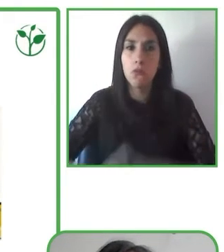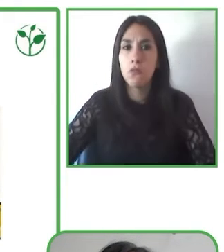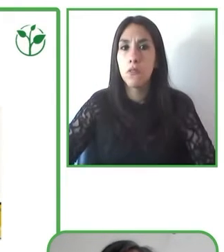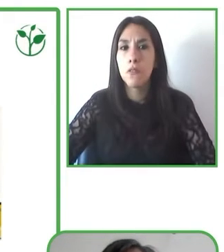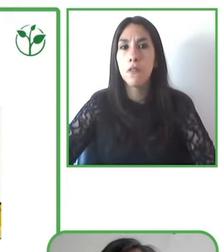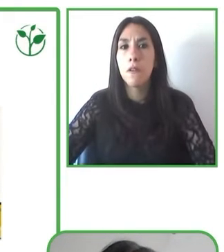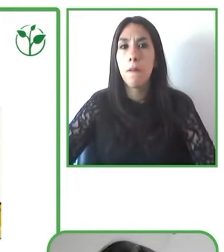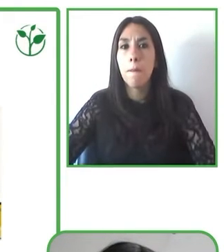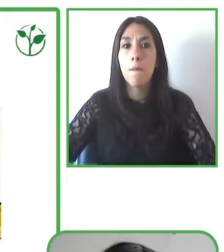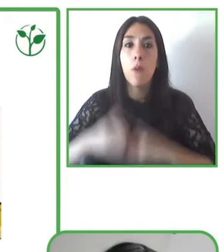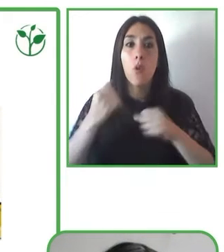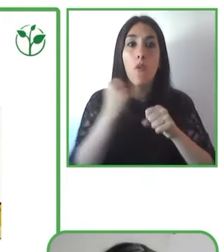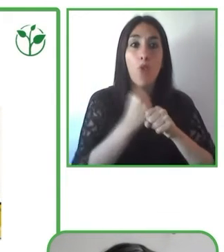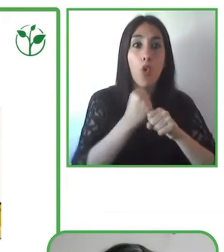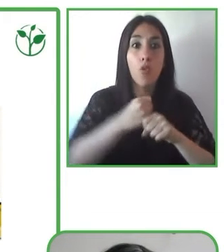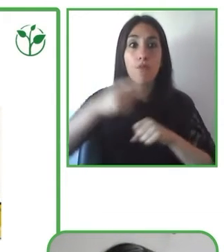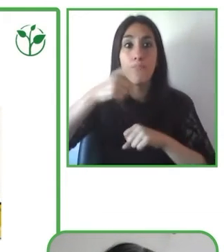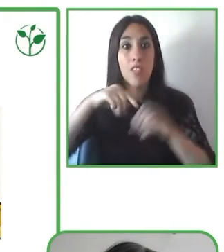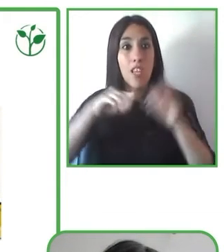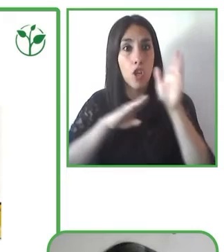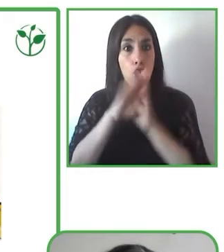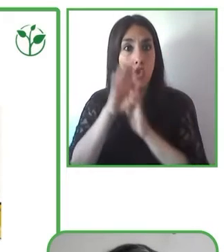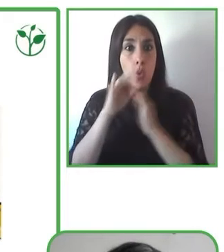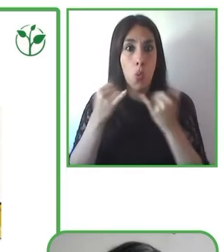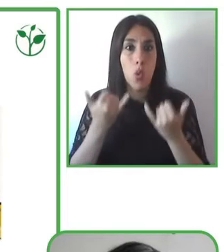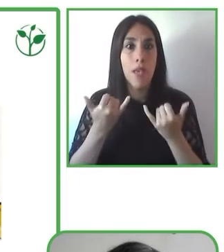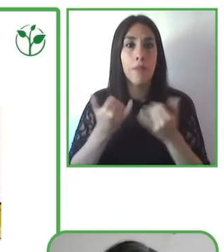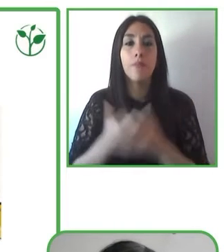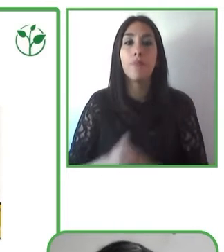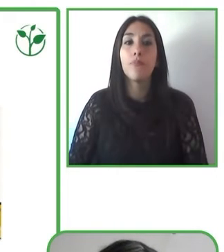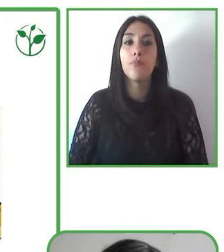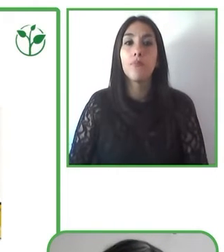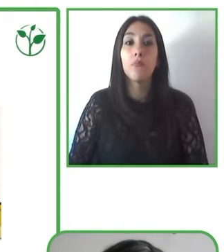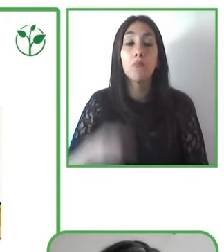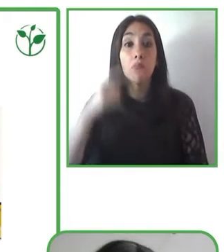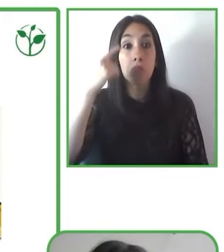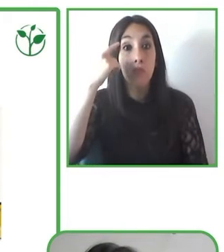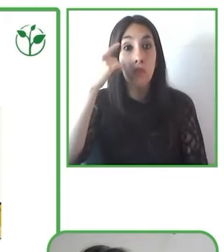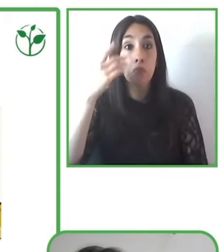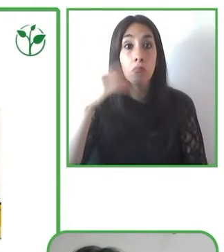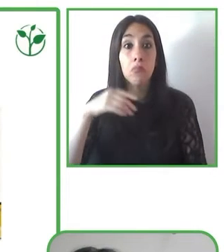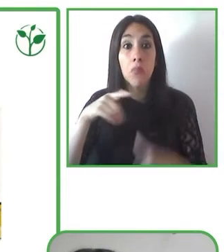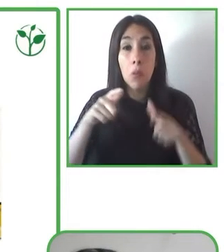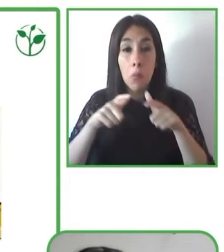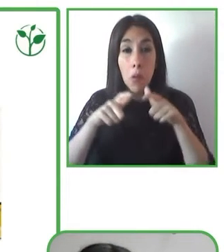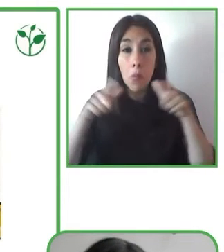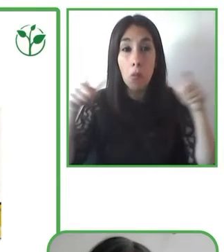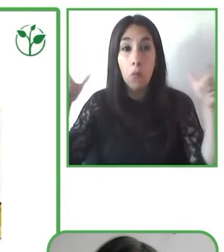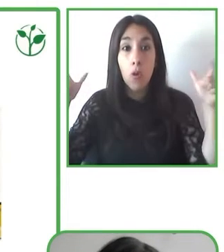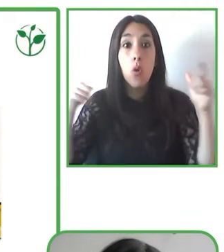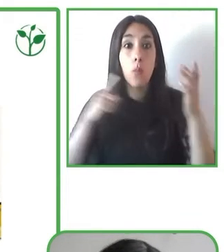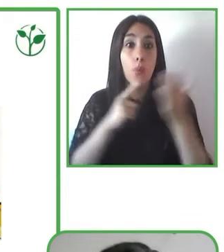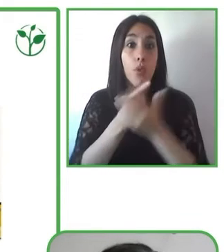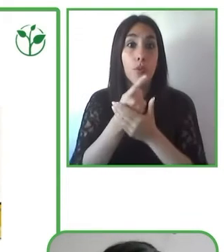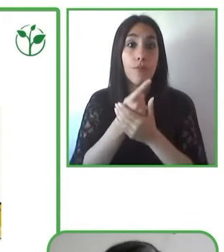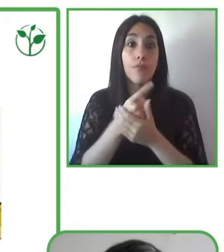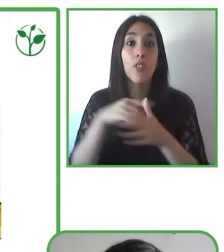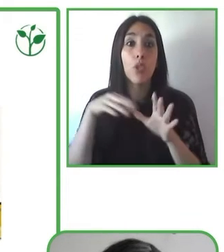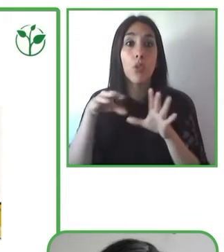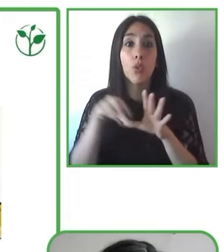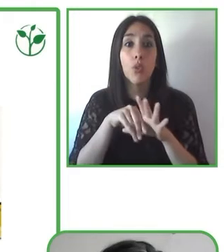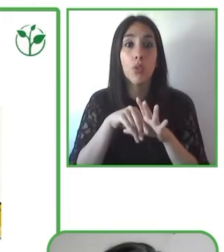de ampliar las posibilidades de inclusión y de lectura para todos. También sabemos en Brasil,